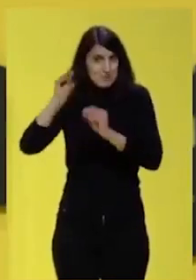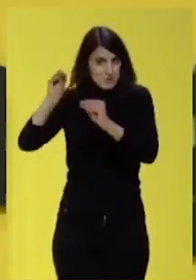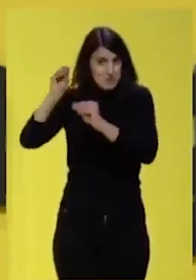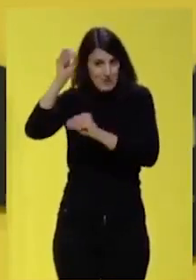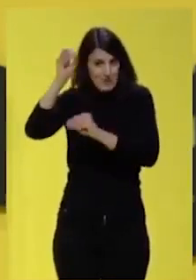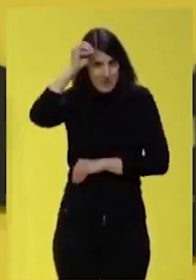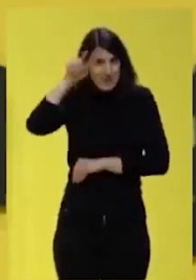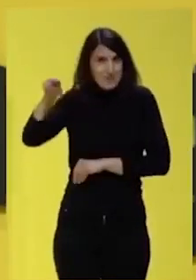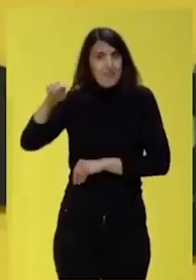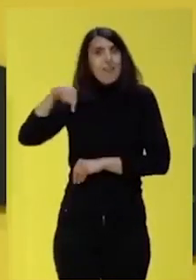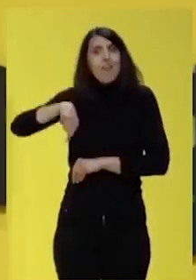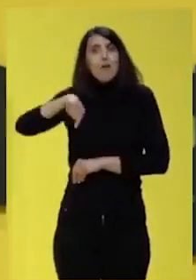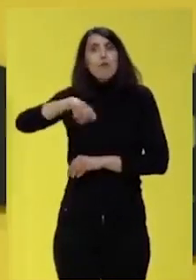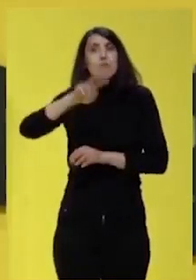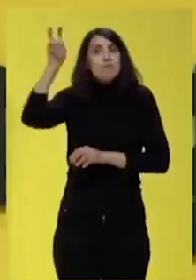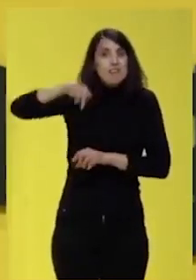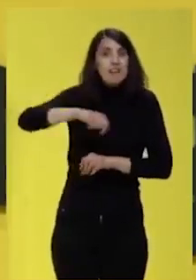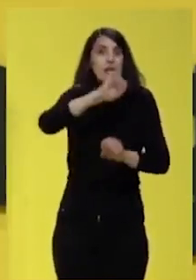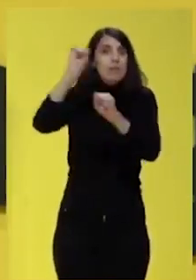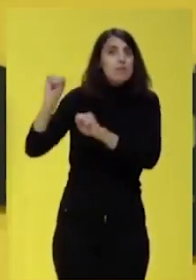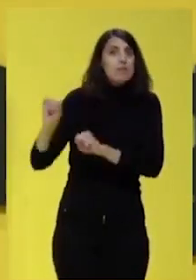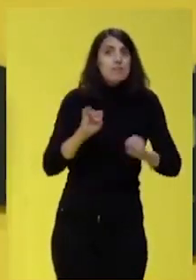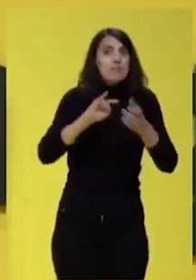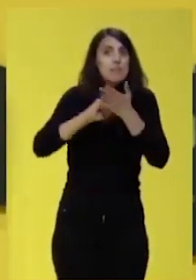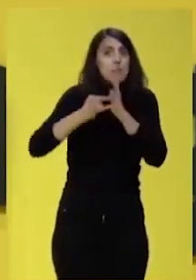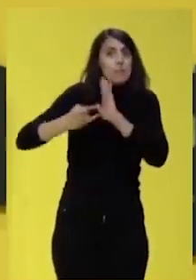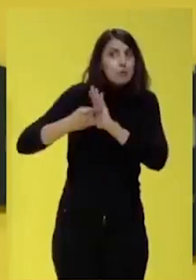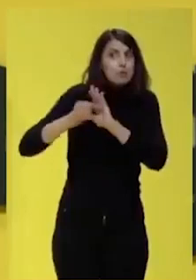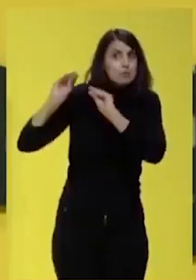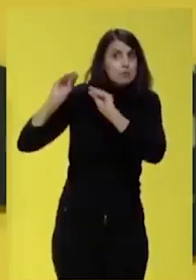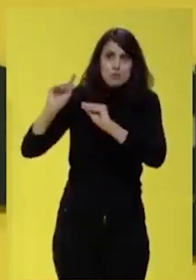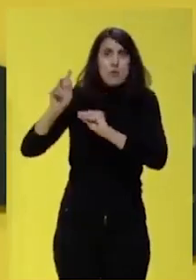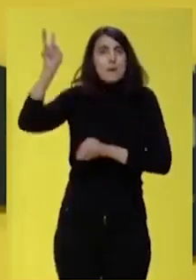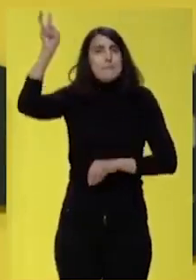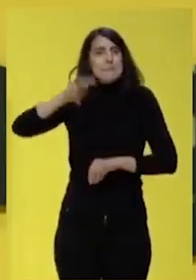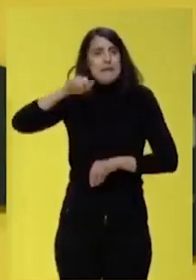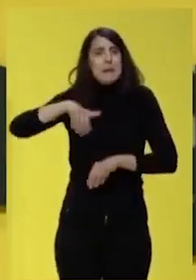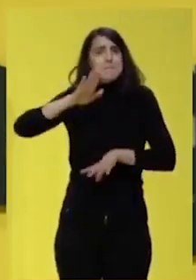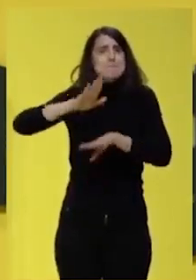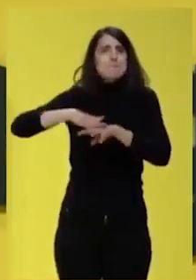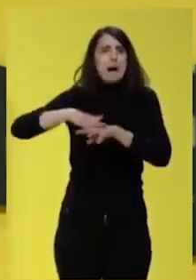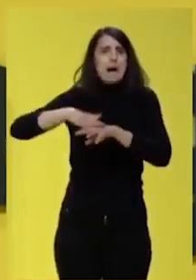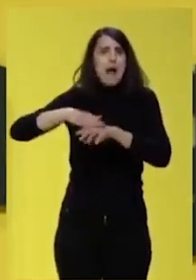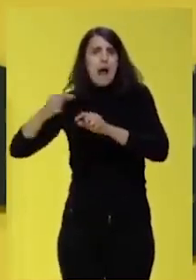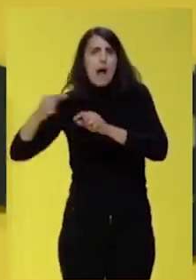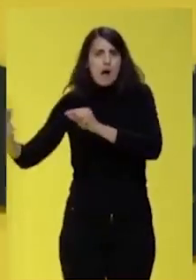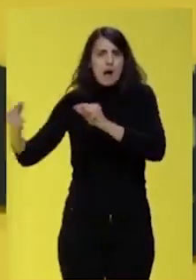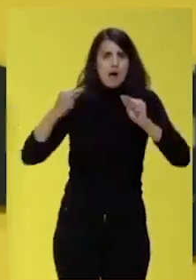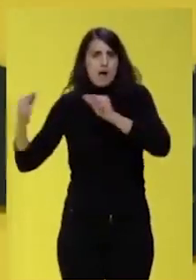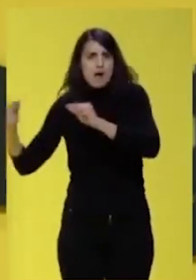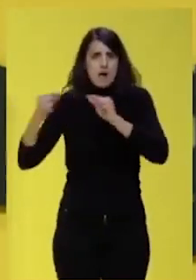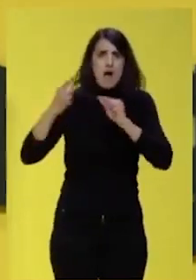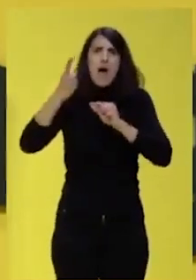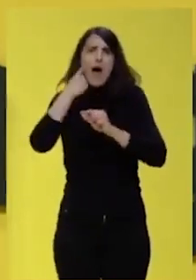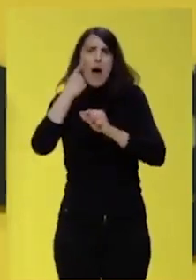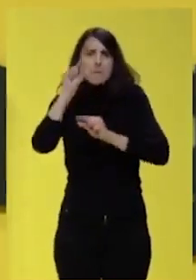No están aquí defendiendo un proyecto ni tan siquiera la unidad de España. Están aquí compitiendo entre ellos por ver quién es el que más